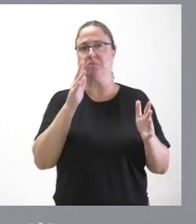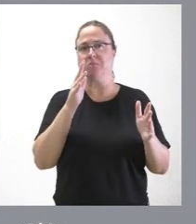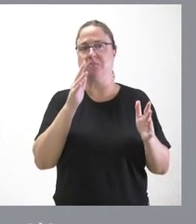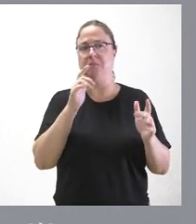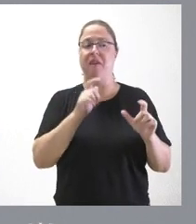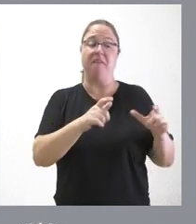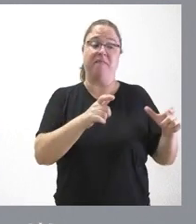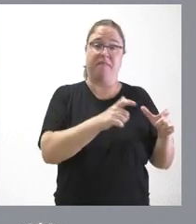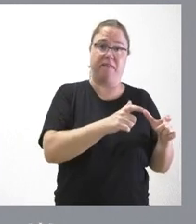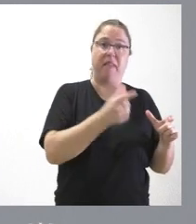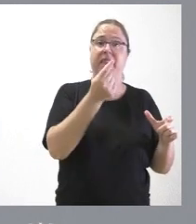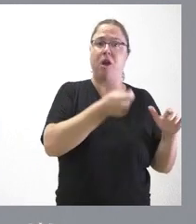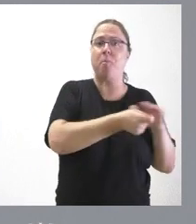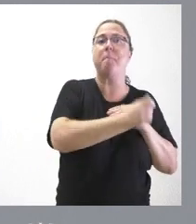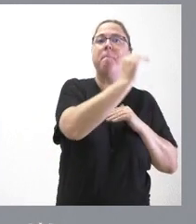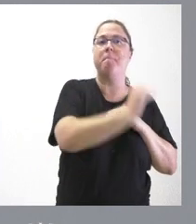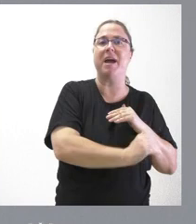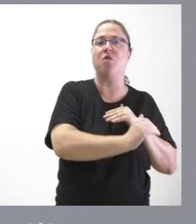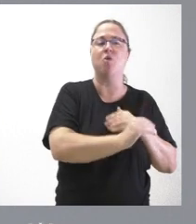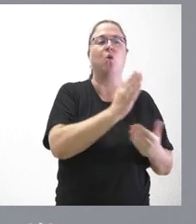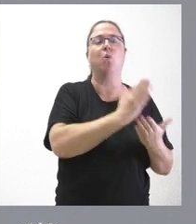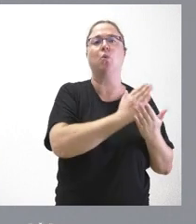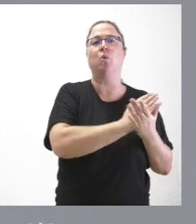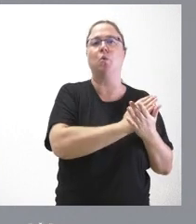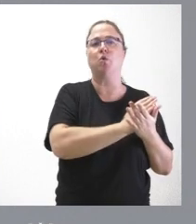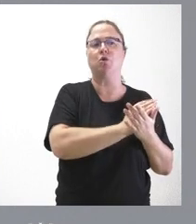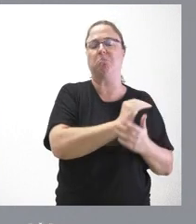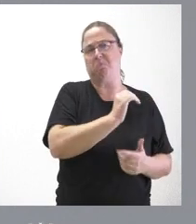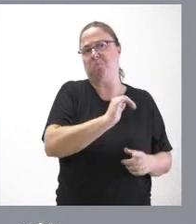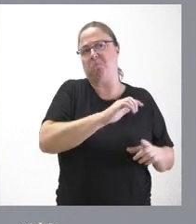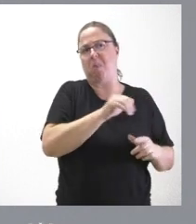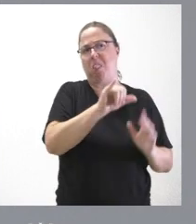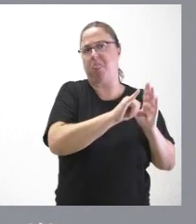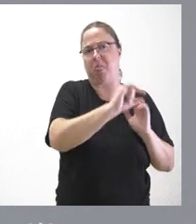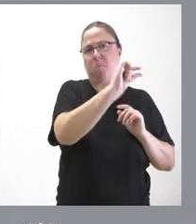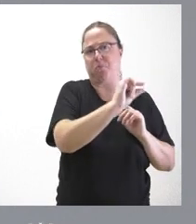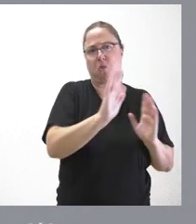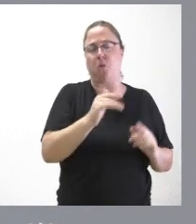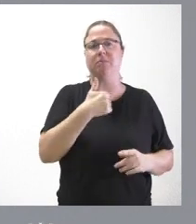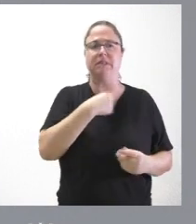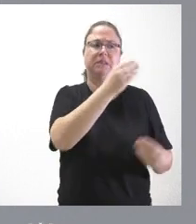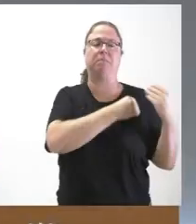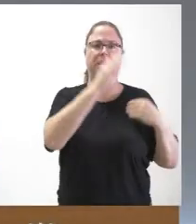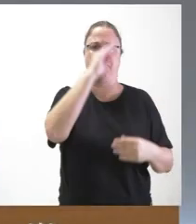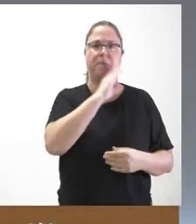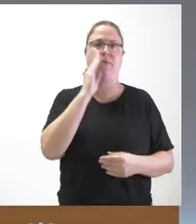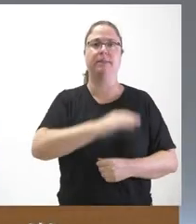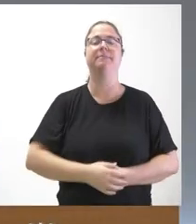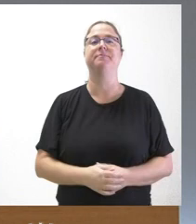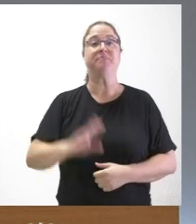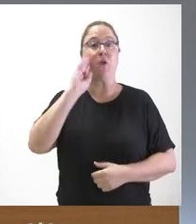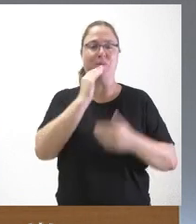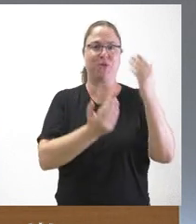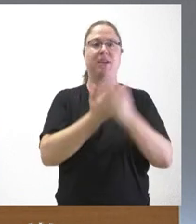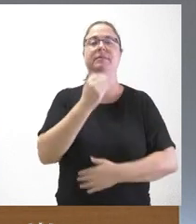reducida, siendo capaces de llegar a cubrir la total de las expectativas y demandas que nos pudieran hacer los padres. Hola, buenos días.